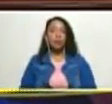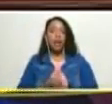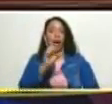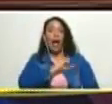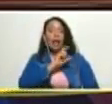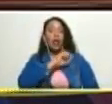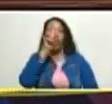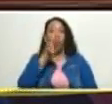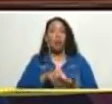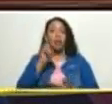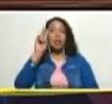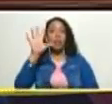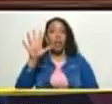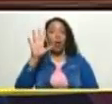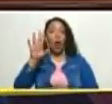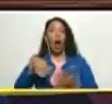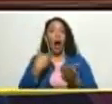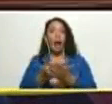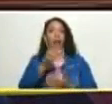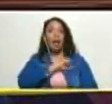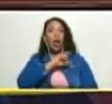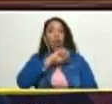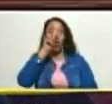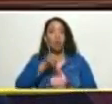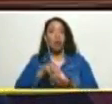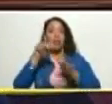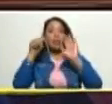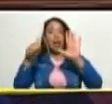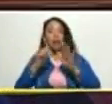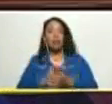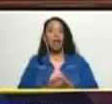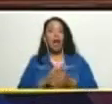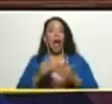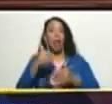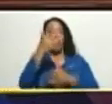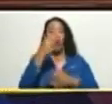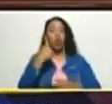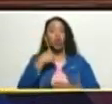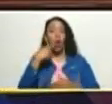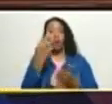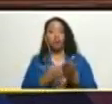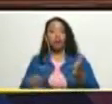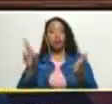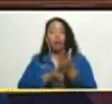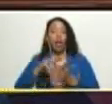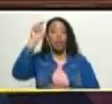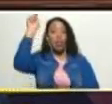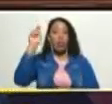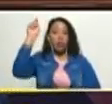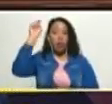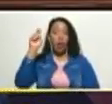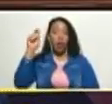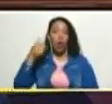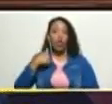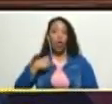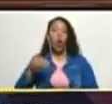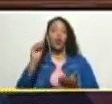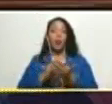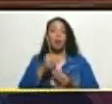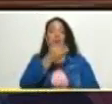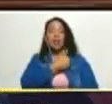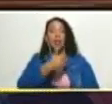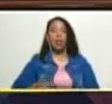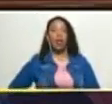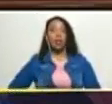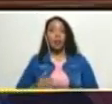2005 a enero 2006 y luego fui reelecto como diputado y me tocó ser presidente